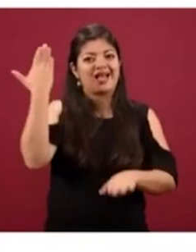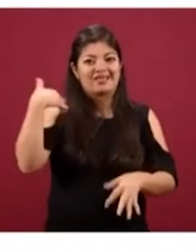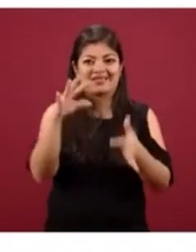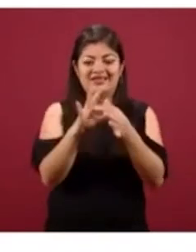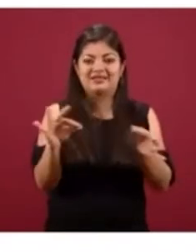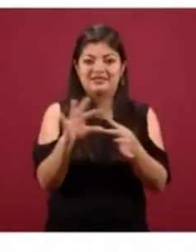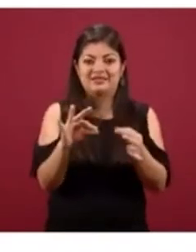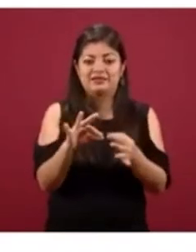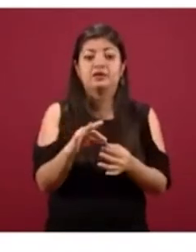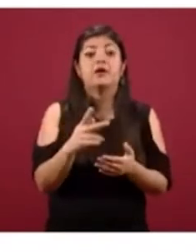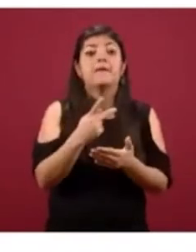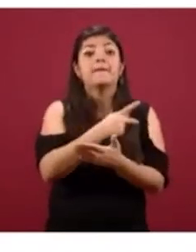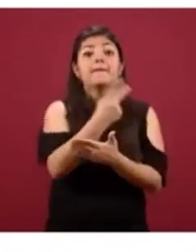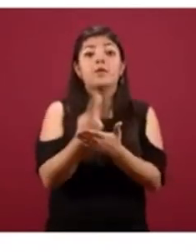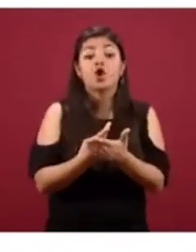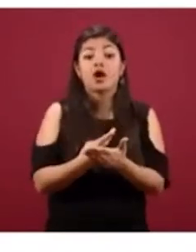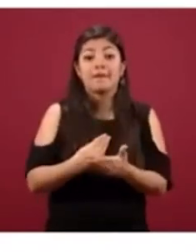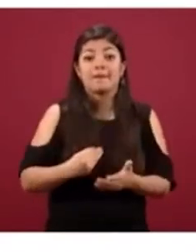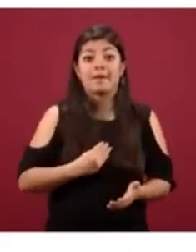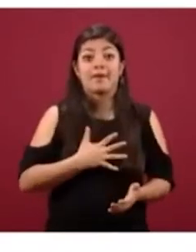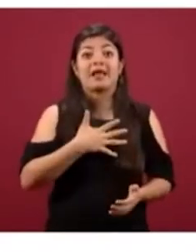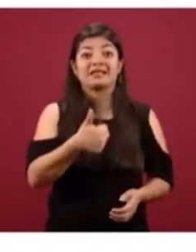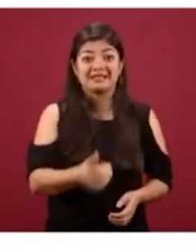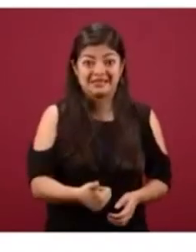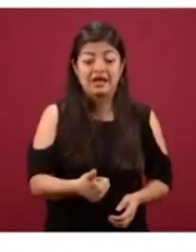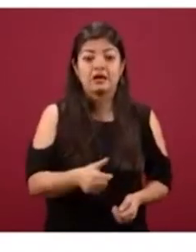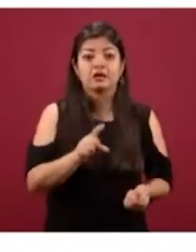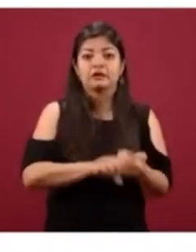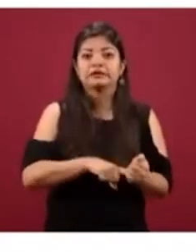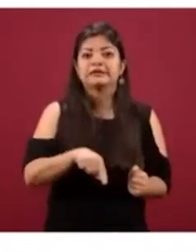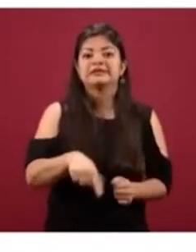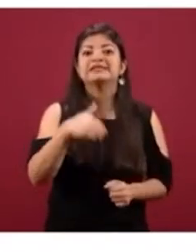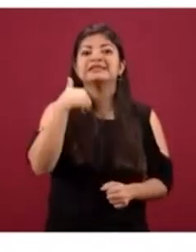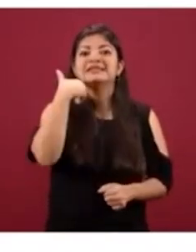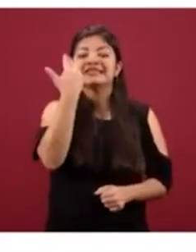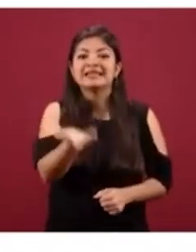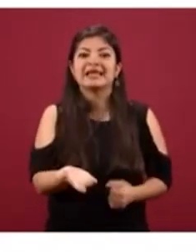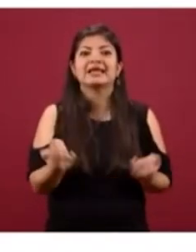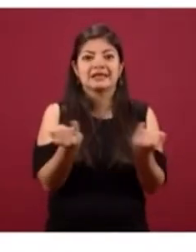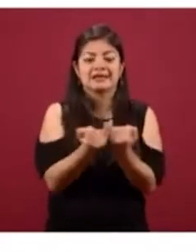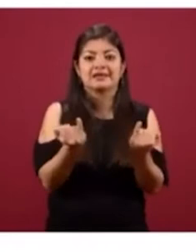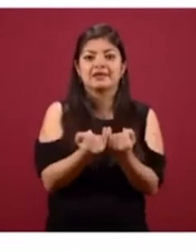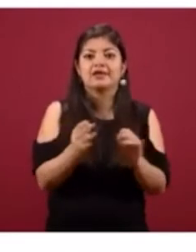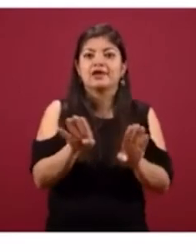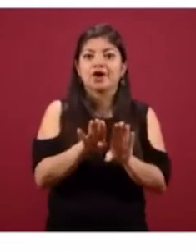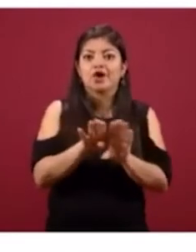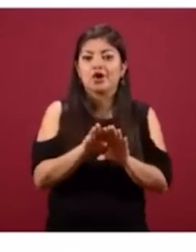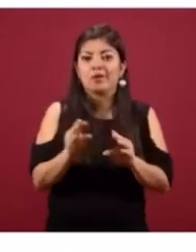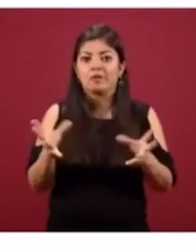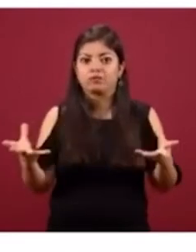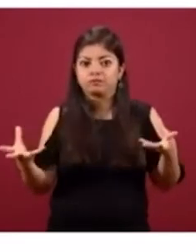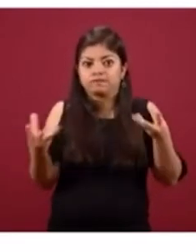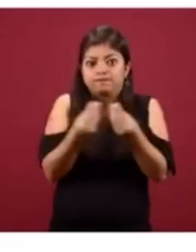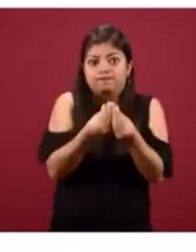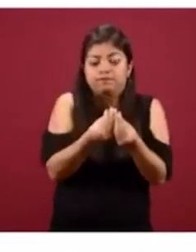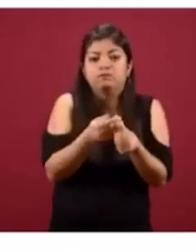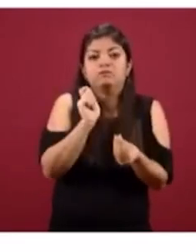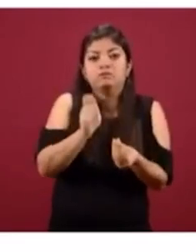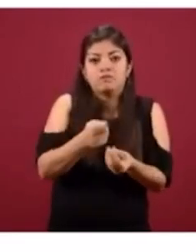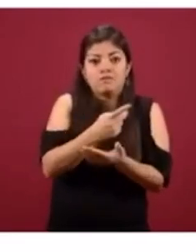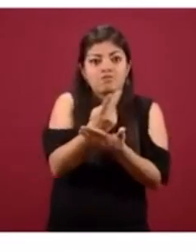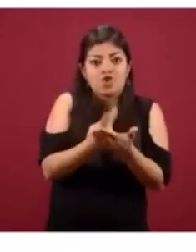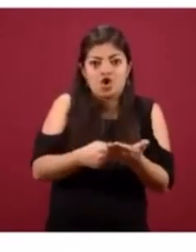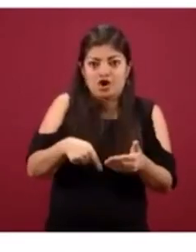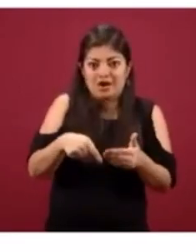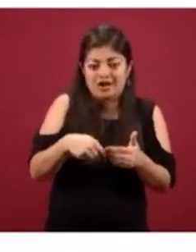los programas del bienestar tienen y forman parte de esta estrategia, sólo para decir que se proyecta